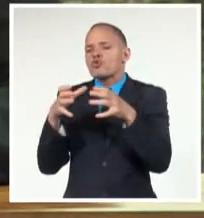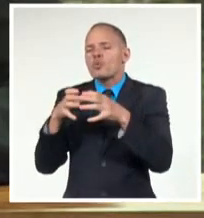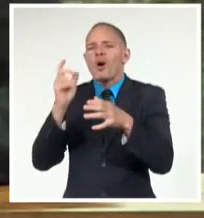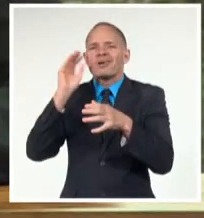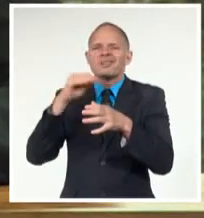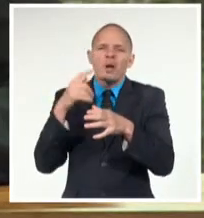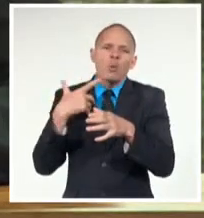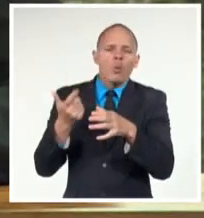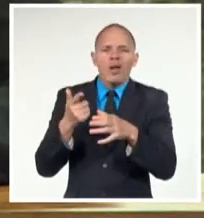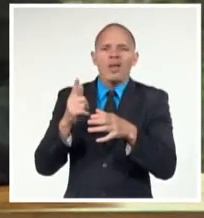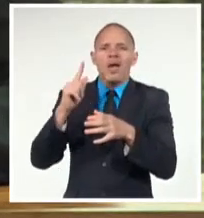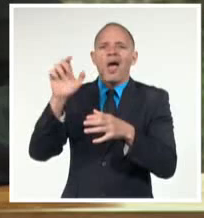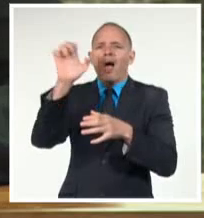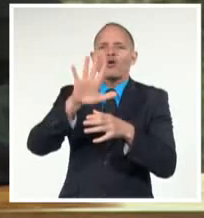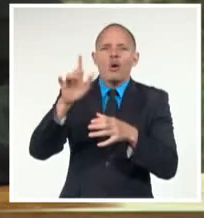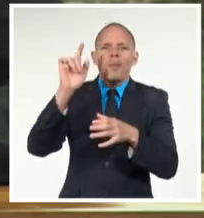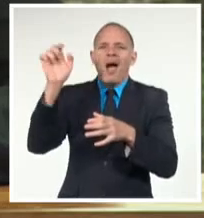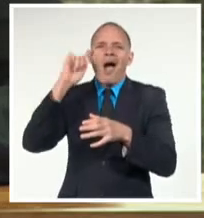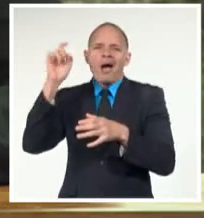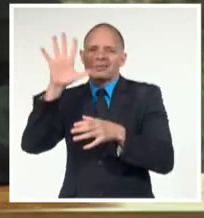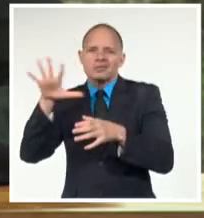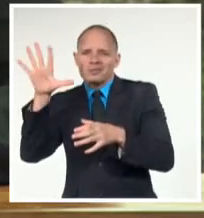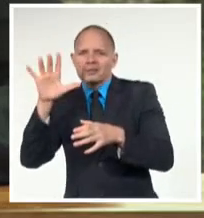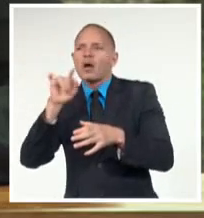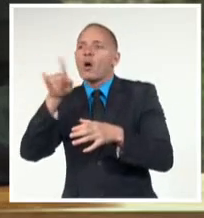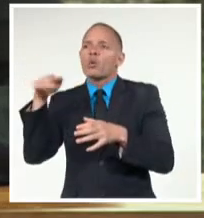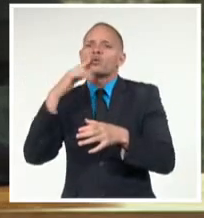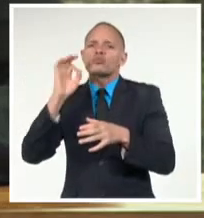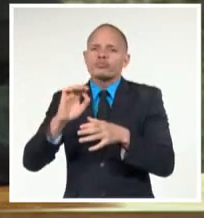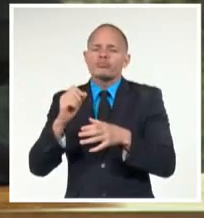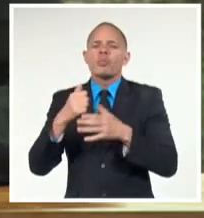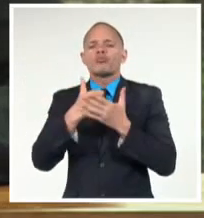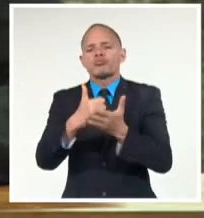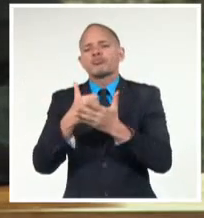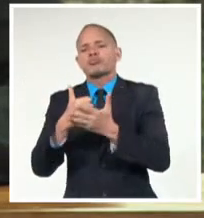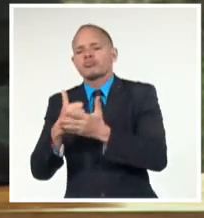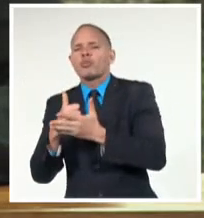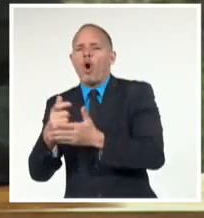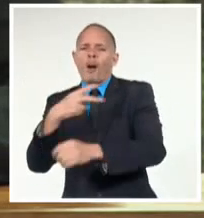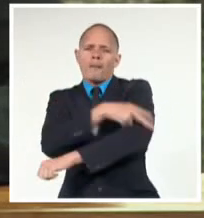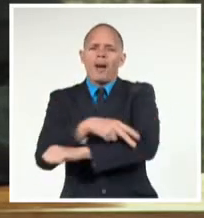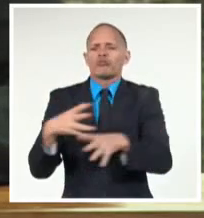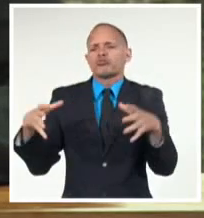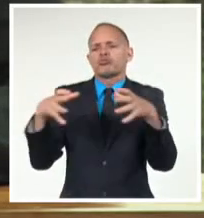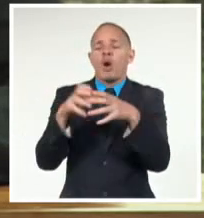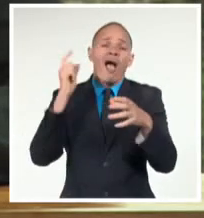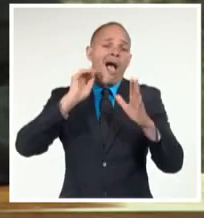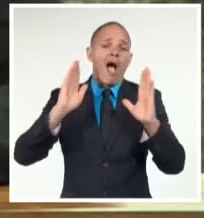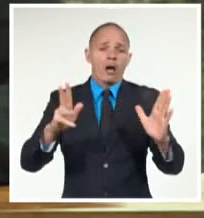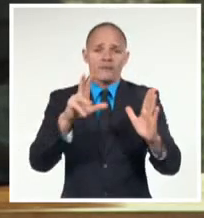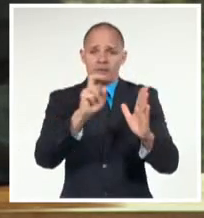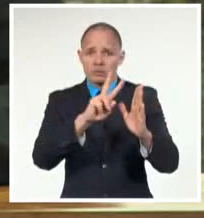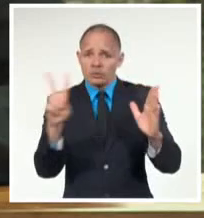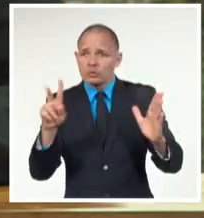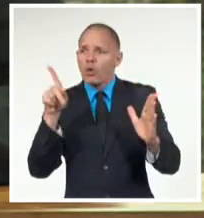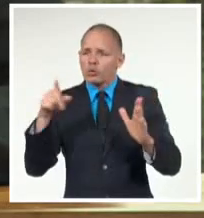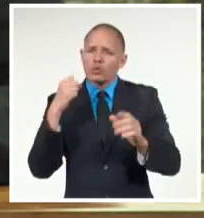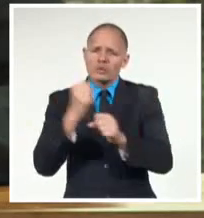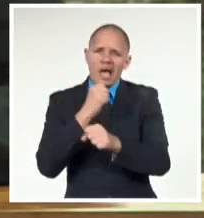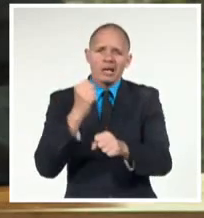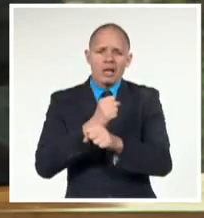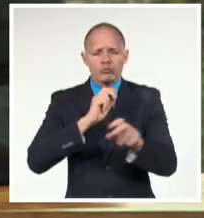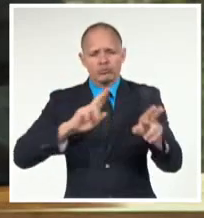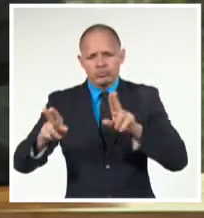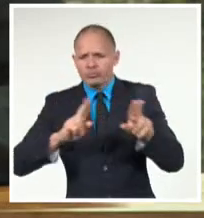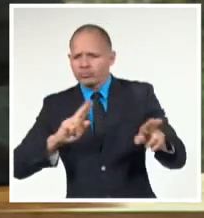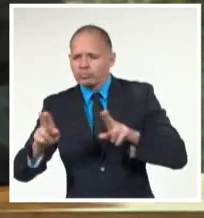Económica Euroasiática para garantizar el funcionamiento eficaz de esta asociación durante este año 2022. Mención especial